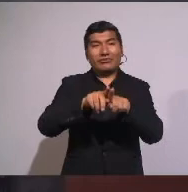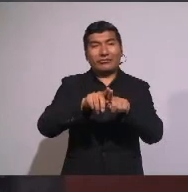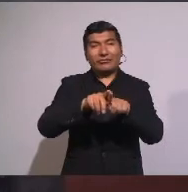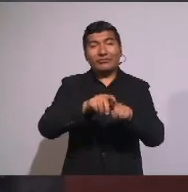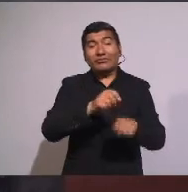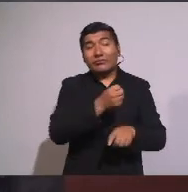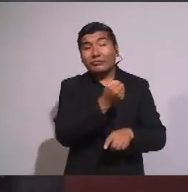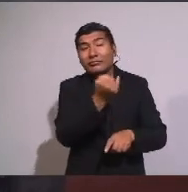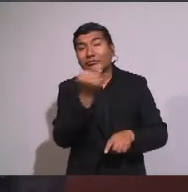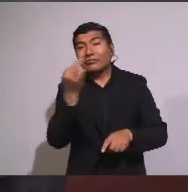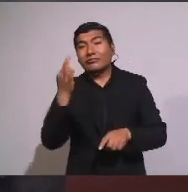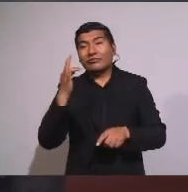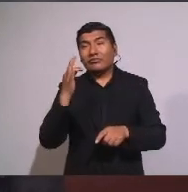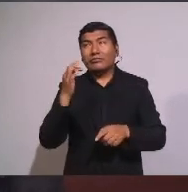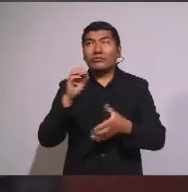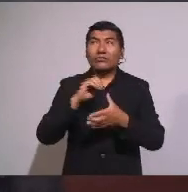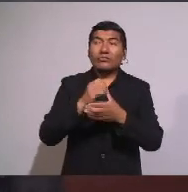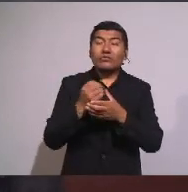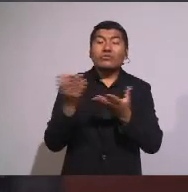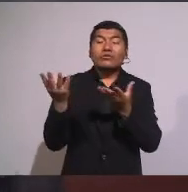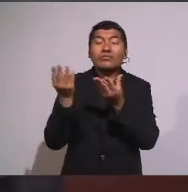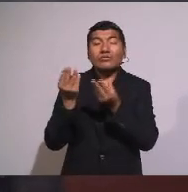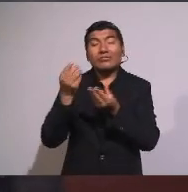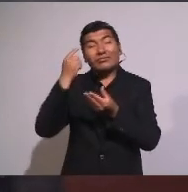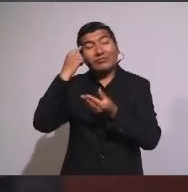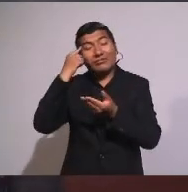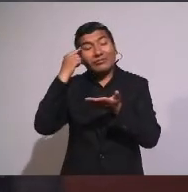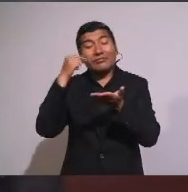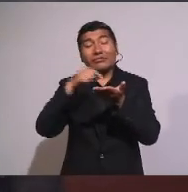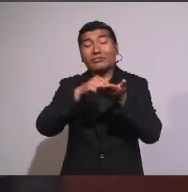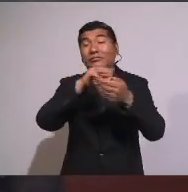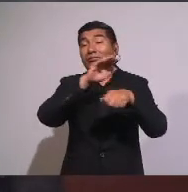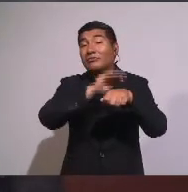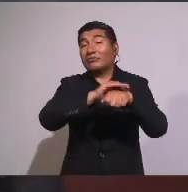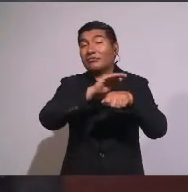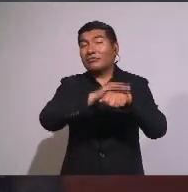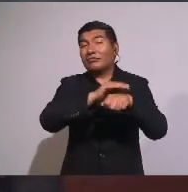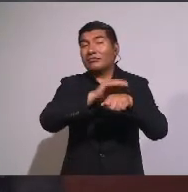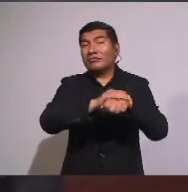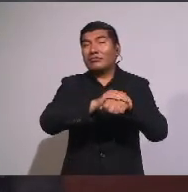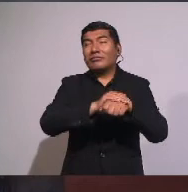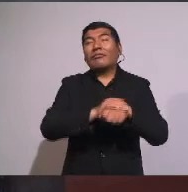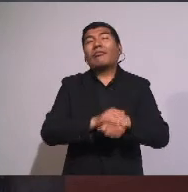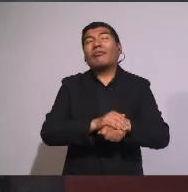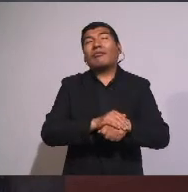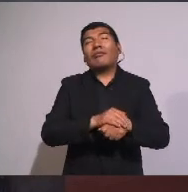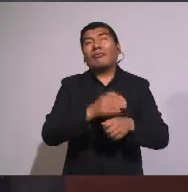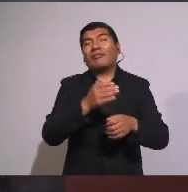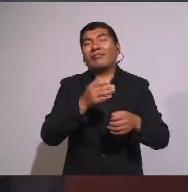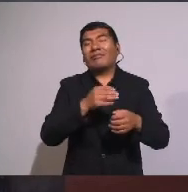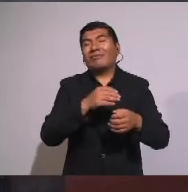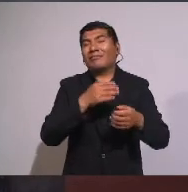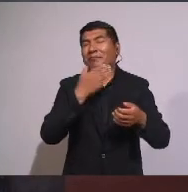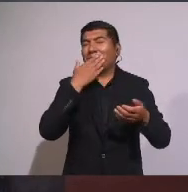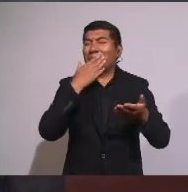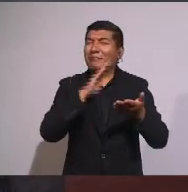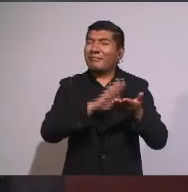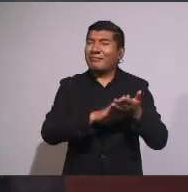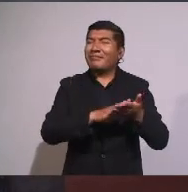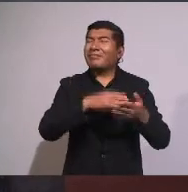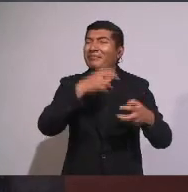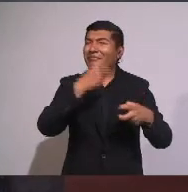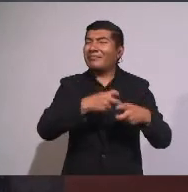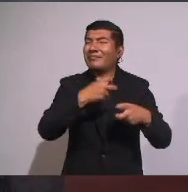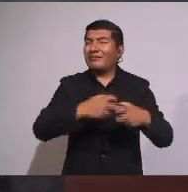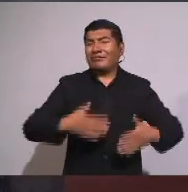Algunos O muchos Pensarán Que estos consejos Son necesidades Y que son imposibles De vivir